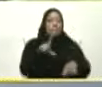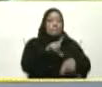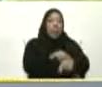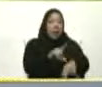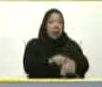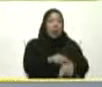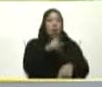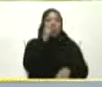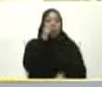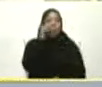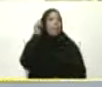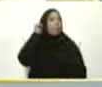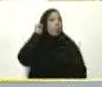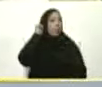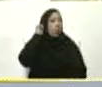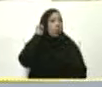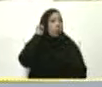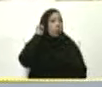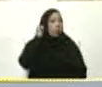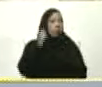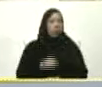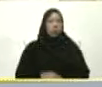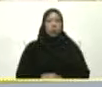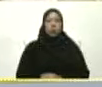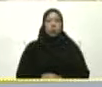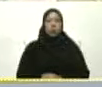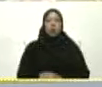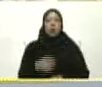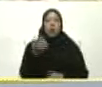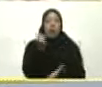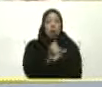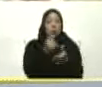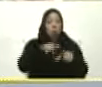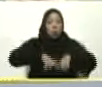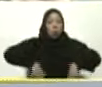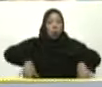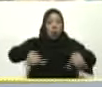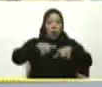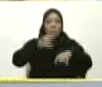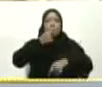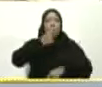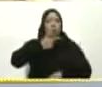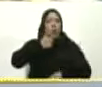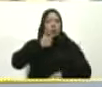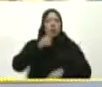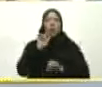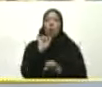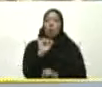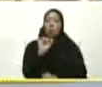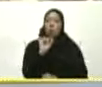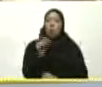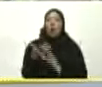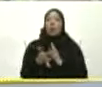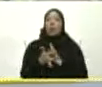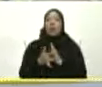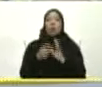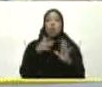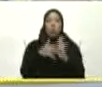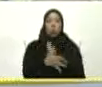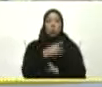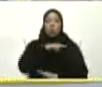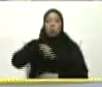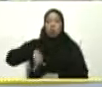Médicos Estas instalaciones Que desde el punto de vista Tecnológico